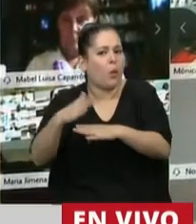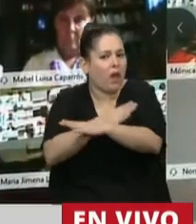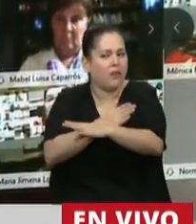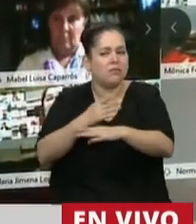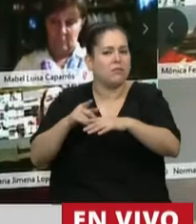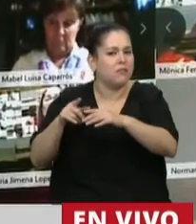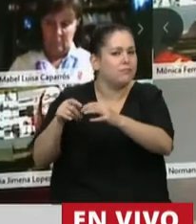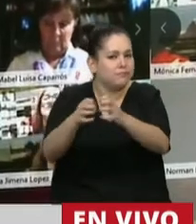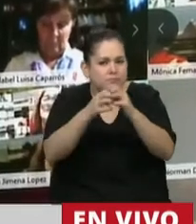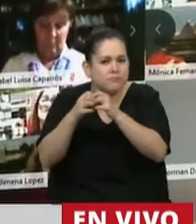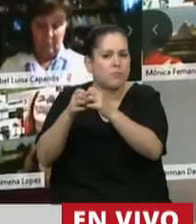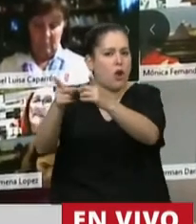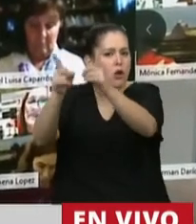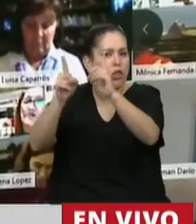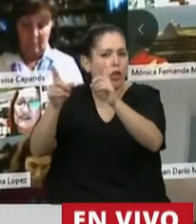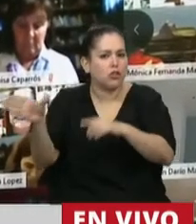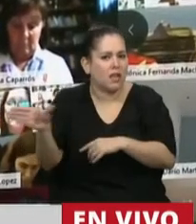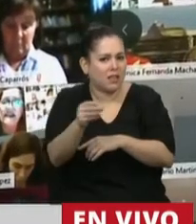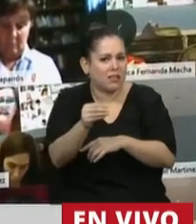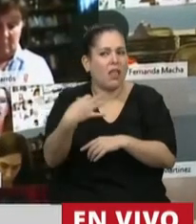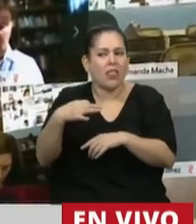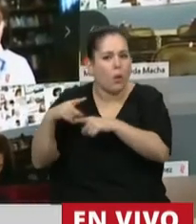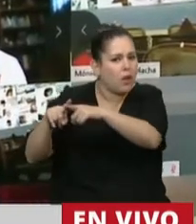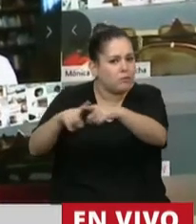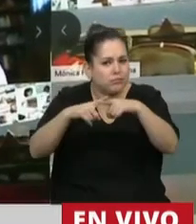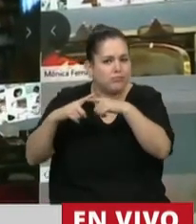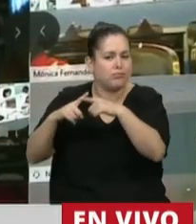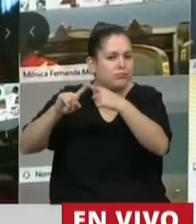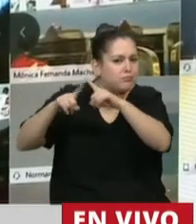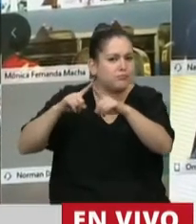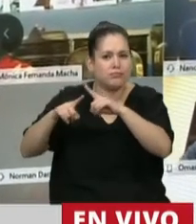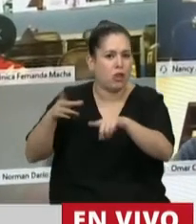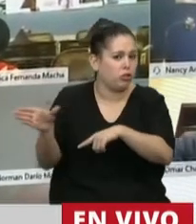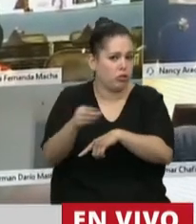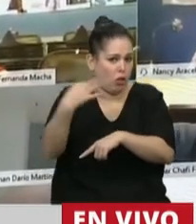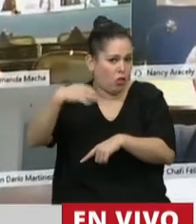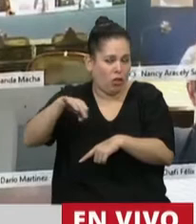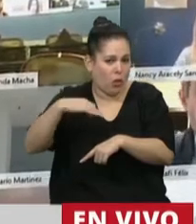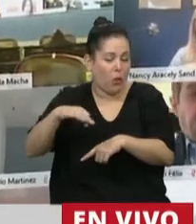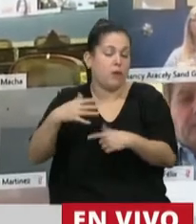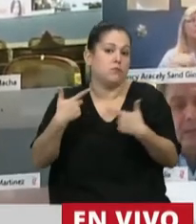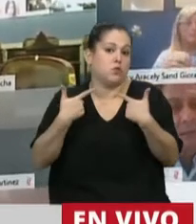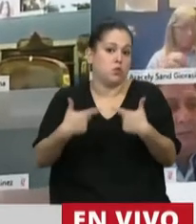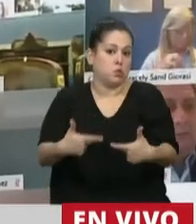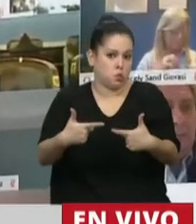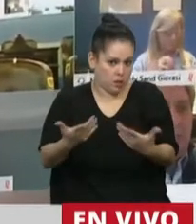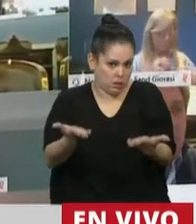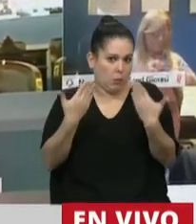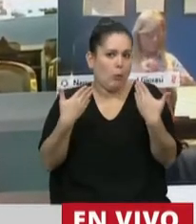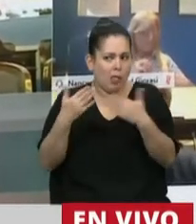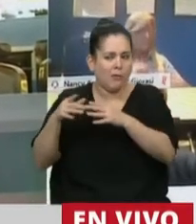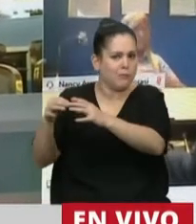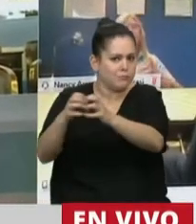los docentes en el marco de la discusión colectiva. Y por suerte podemos hacerlo porque este gobierno,